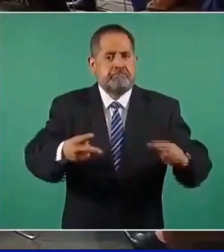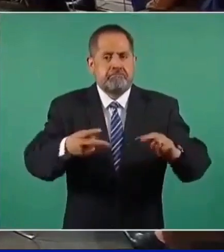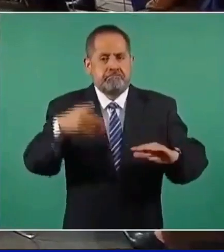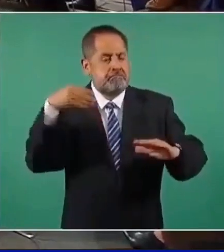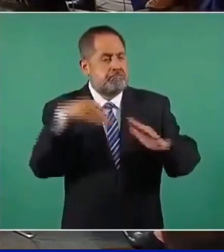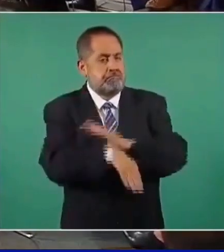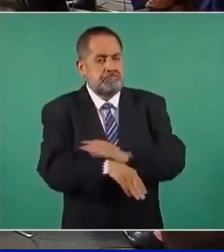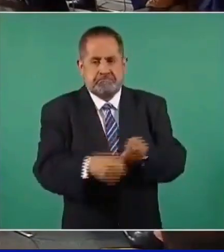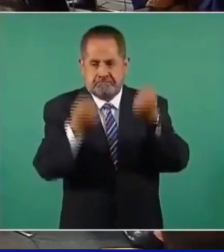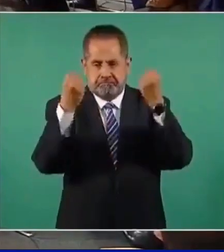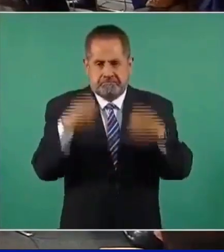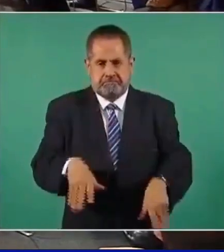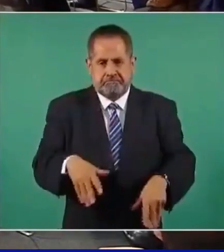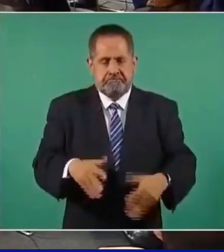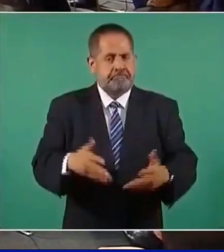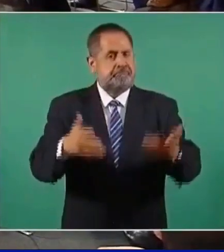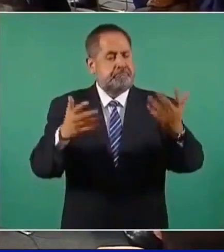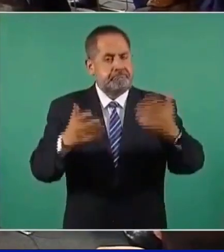se perdió.